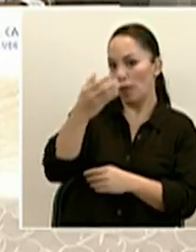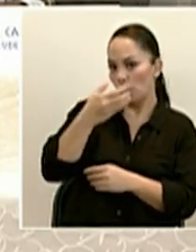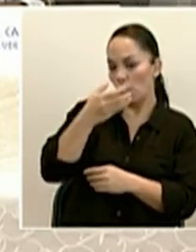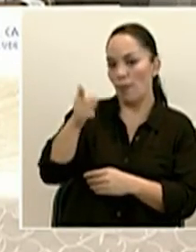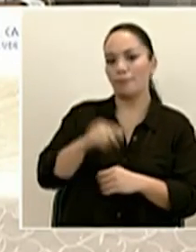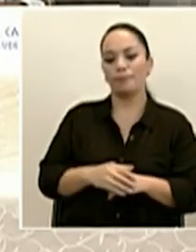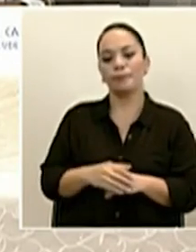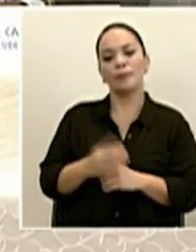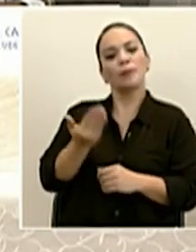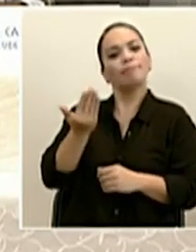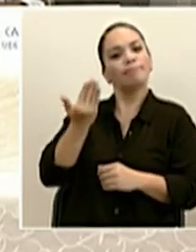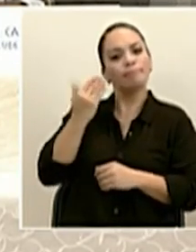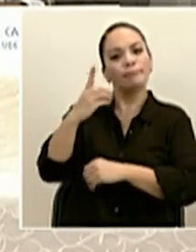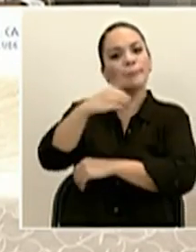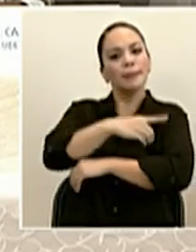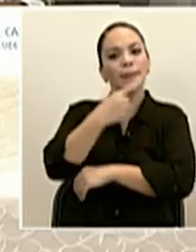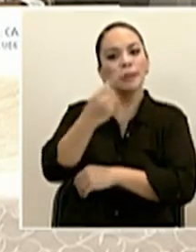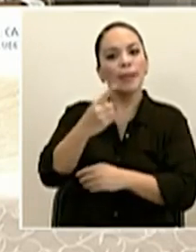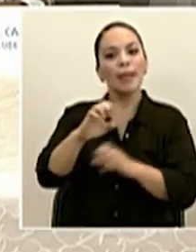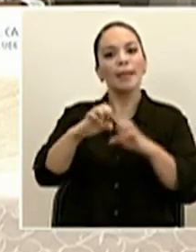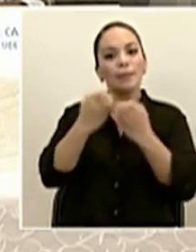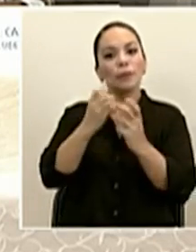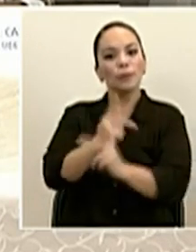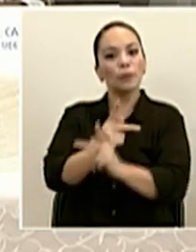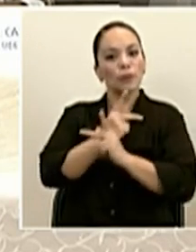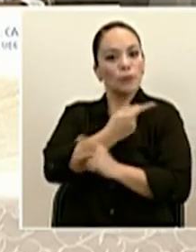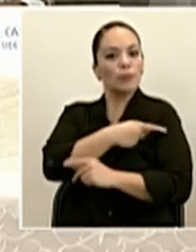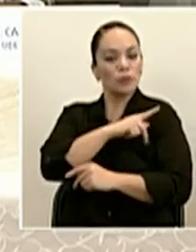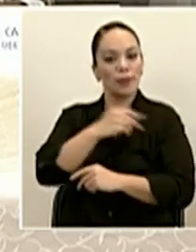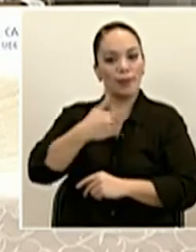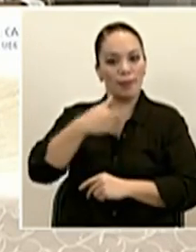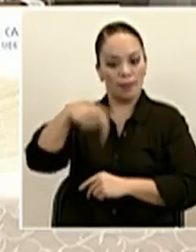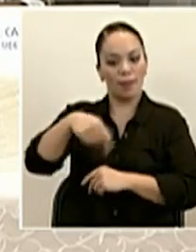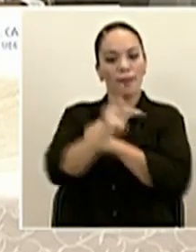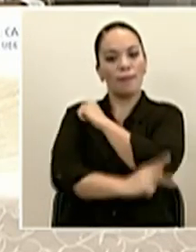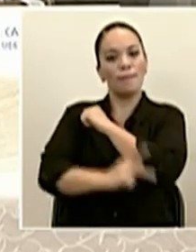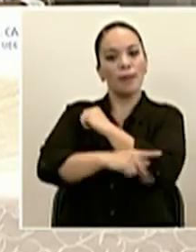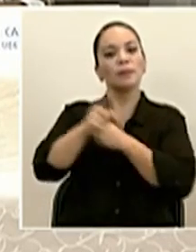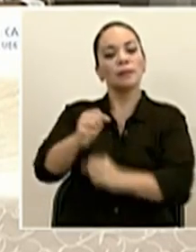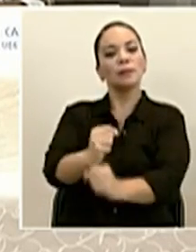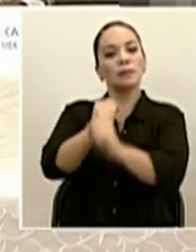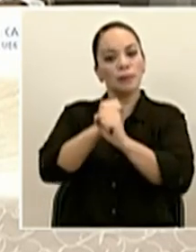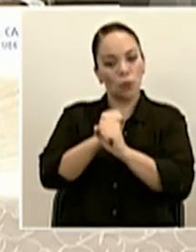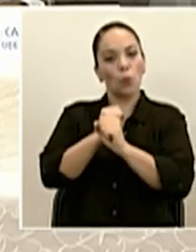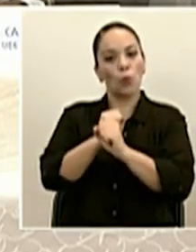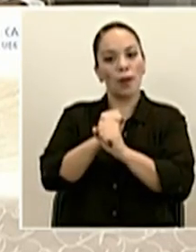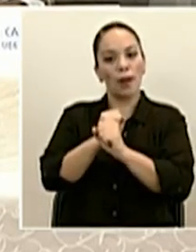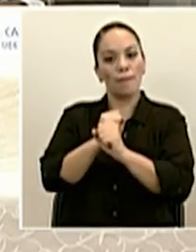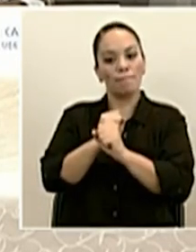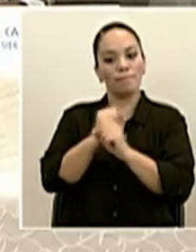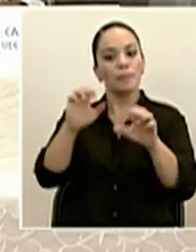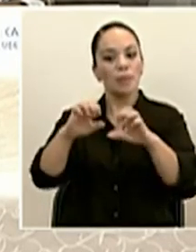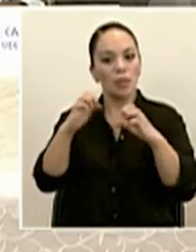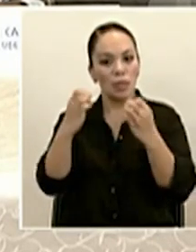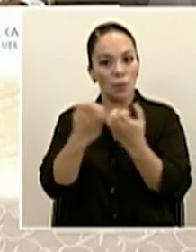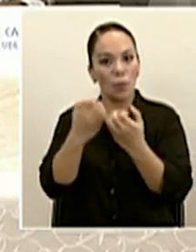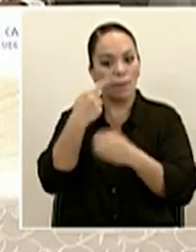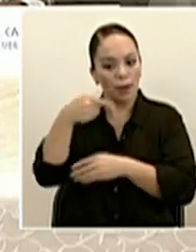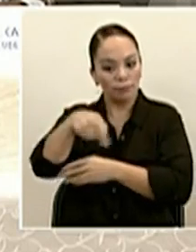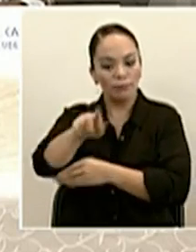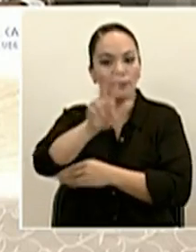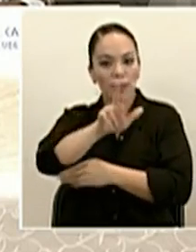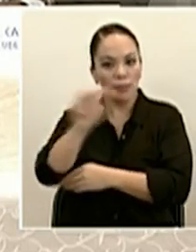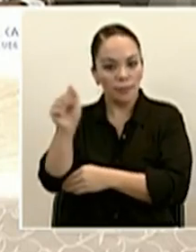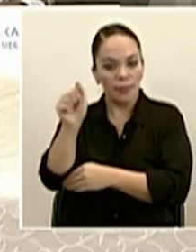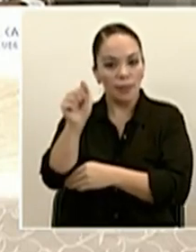mencionado hace algunos días que los equipos de protección personal que hay en el país aseguraba la equipación, por lo menos, de los próximos tres